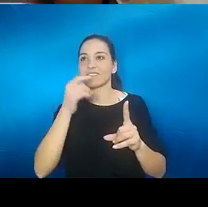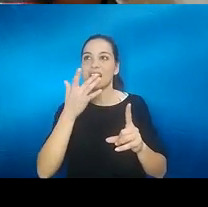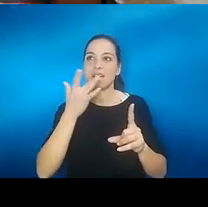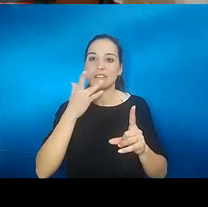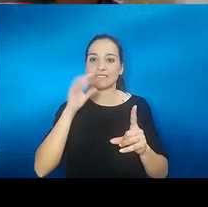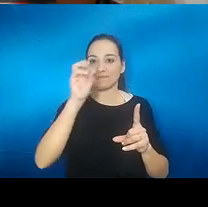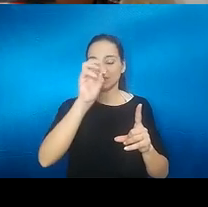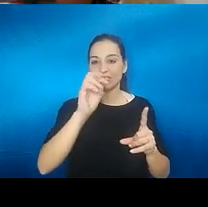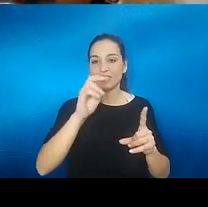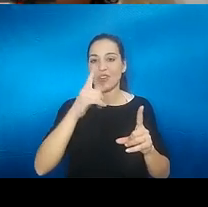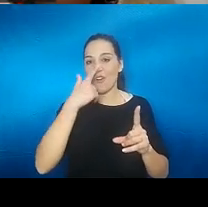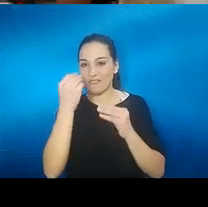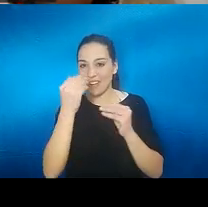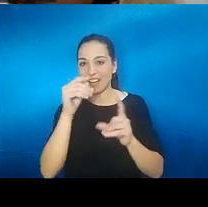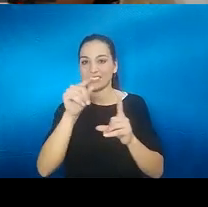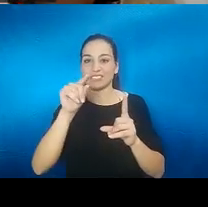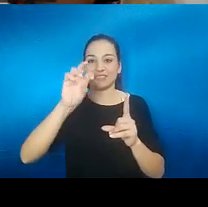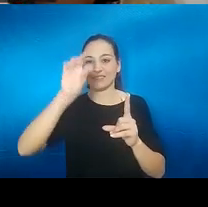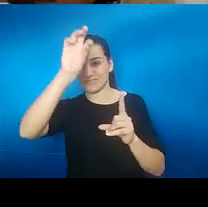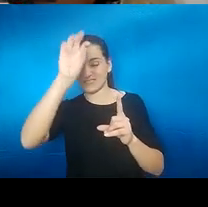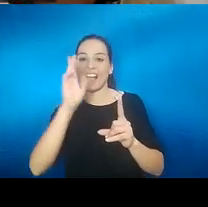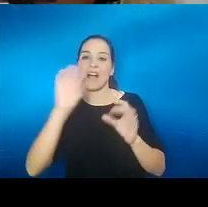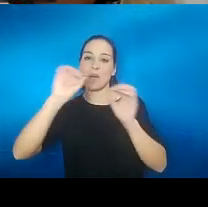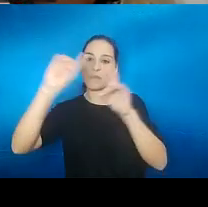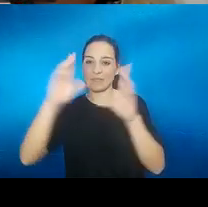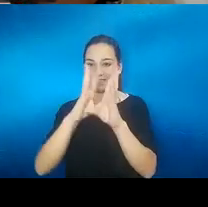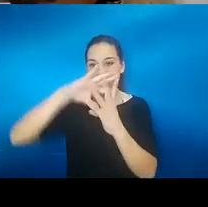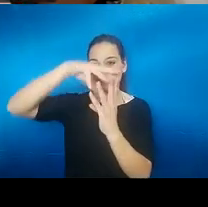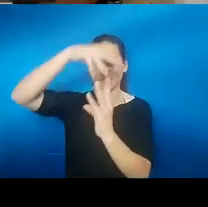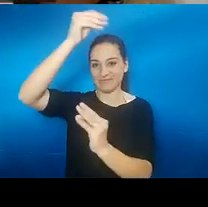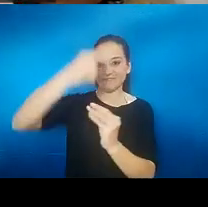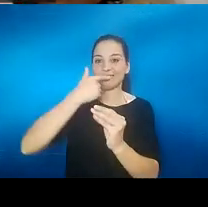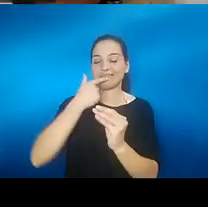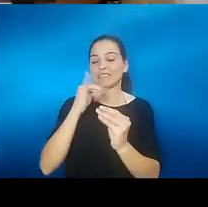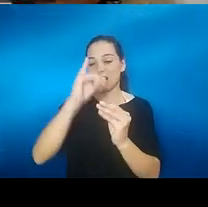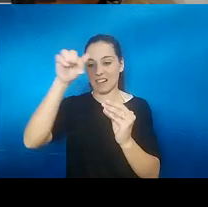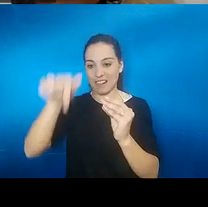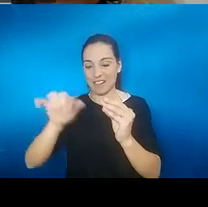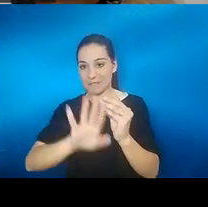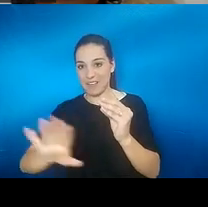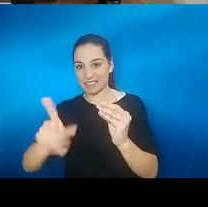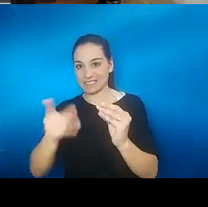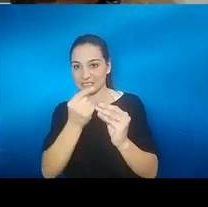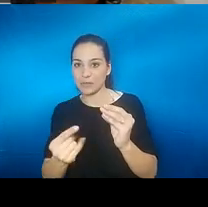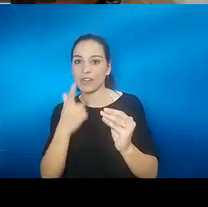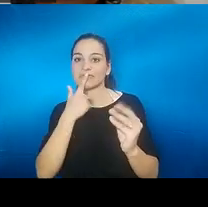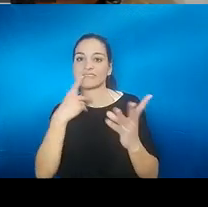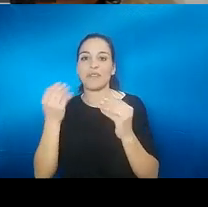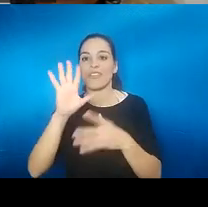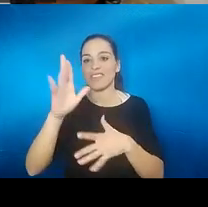el verde el trigémino pues abajo había cinco los cinco sabores básicos dulce salado